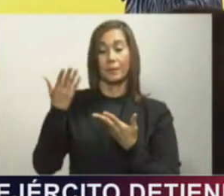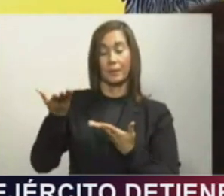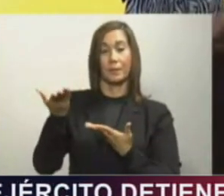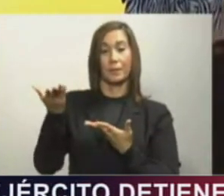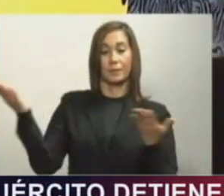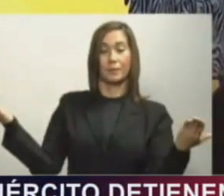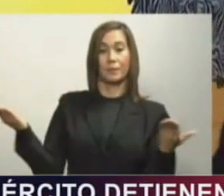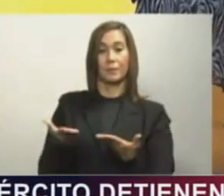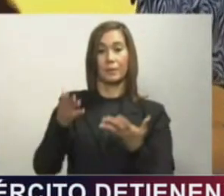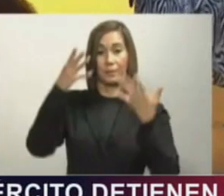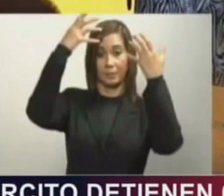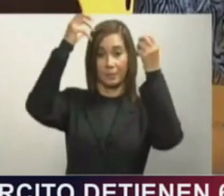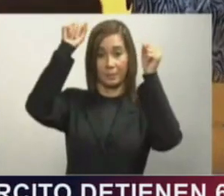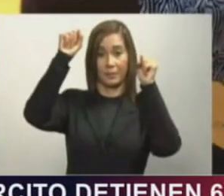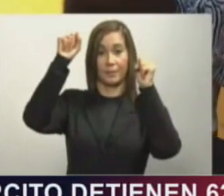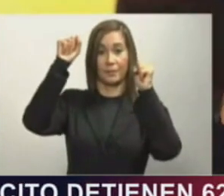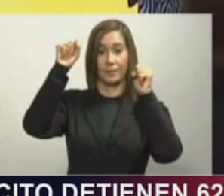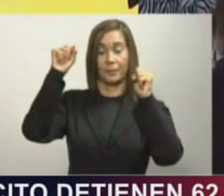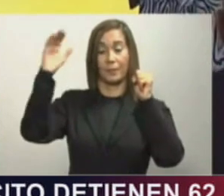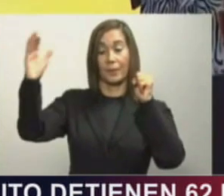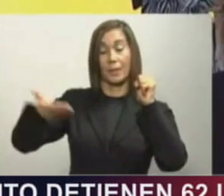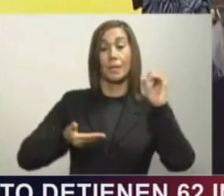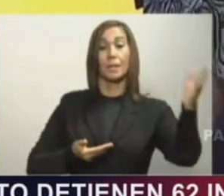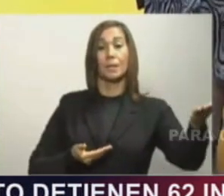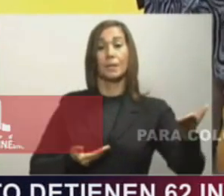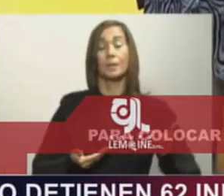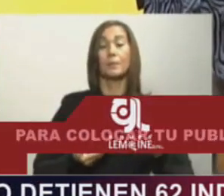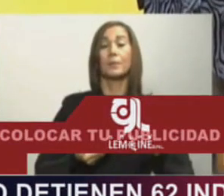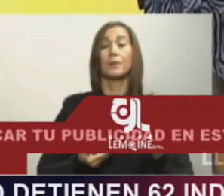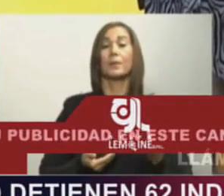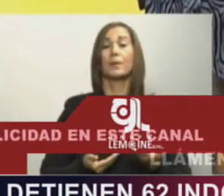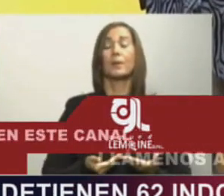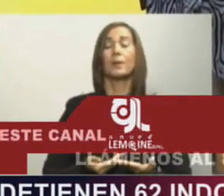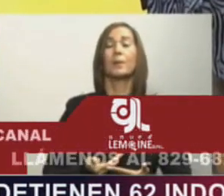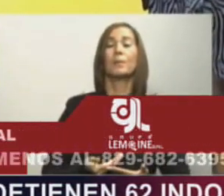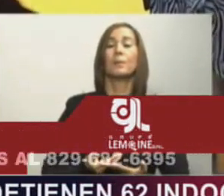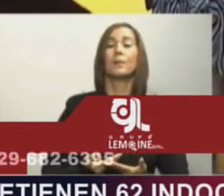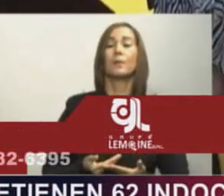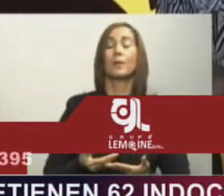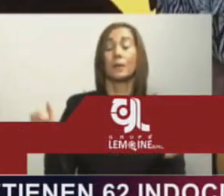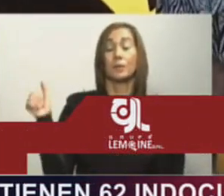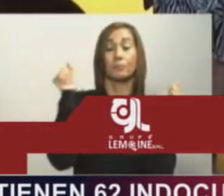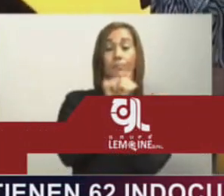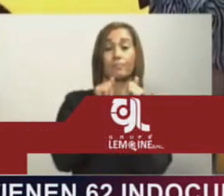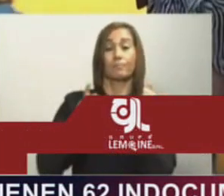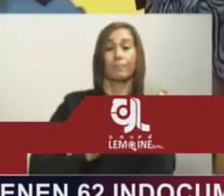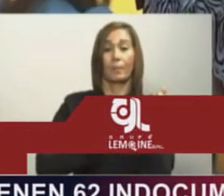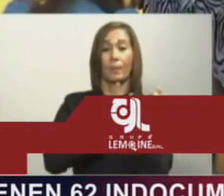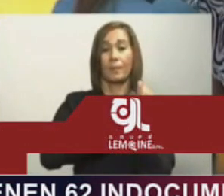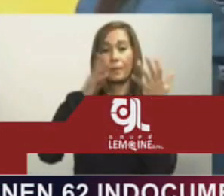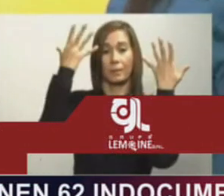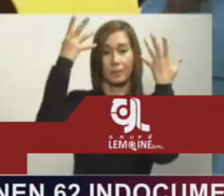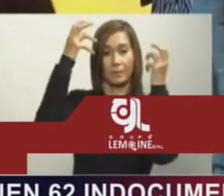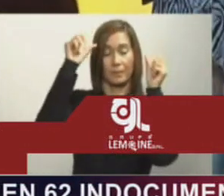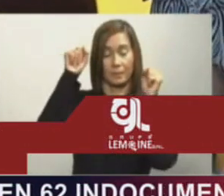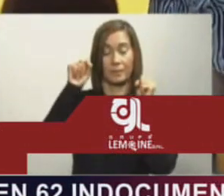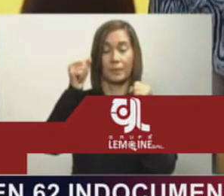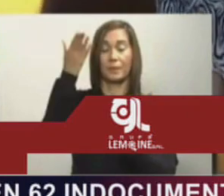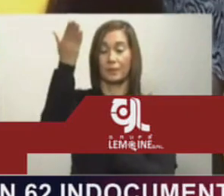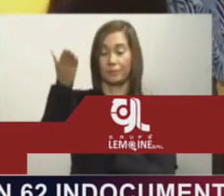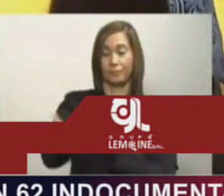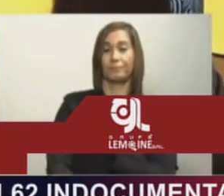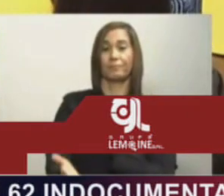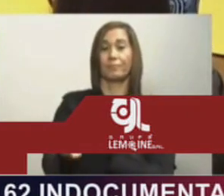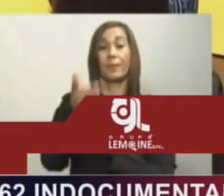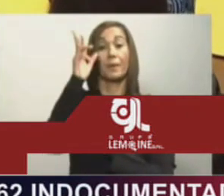escenario el señor presidente. Invitamos acto seguido a que le acompañen la vicepresidenta constitucional de la República, la señora